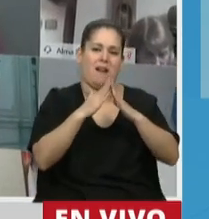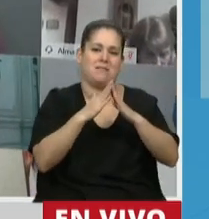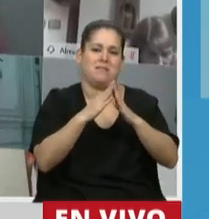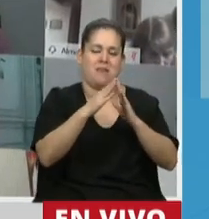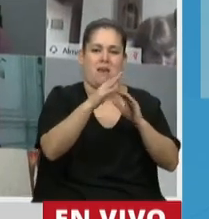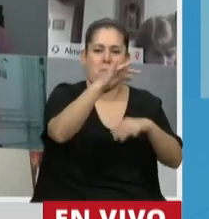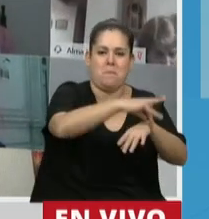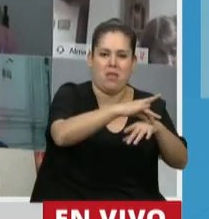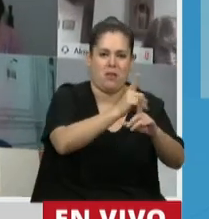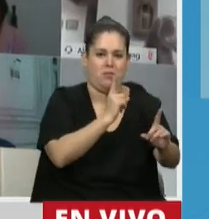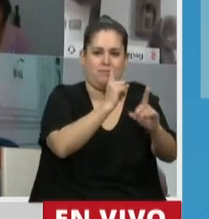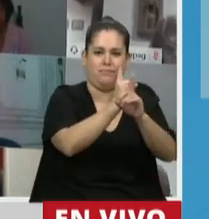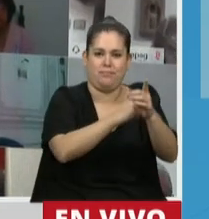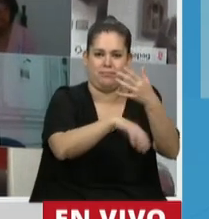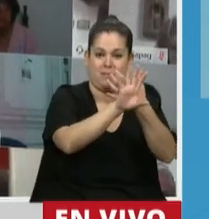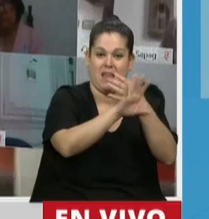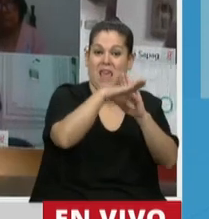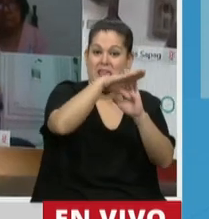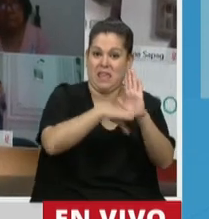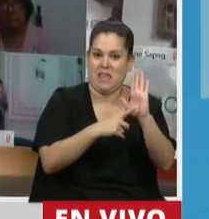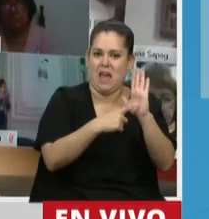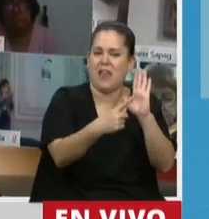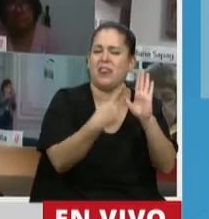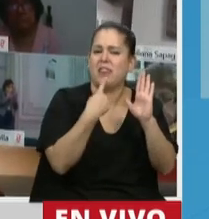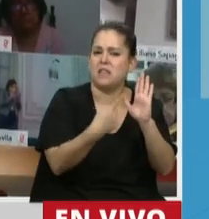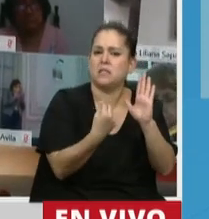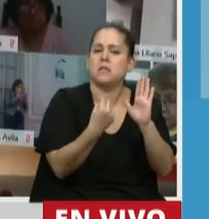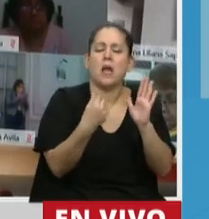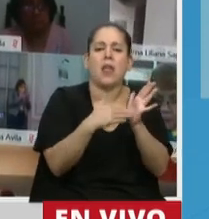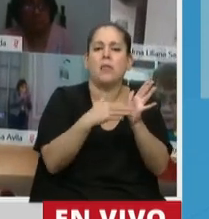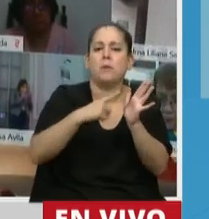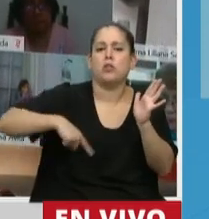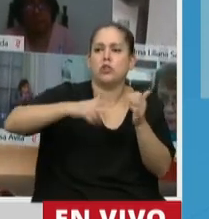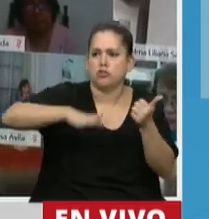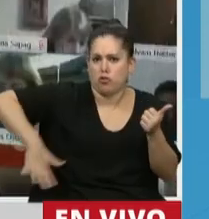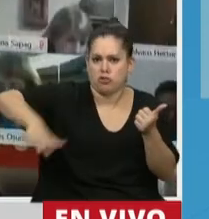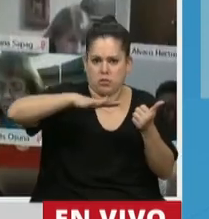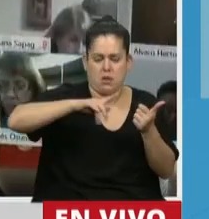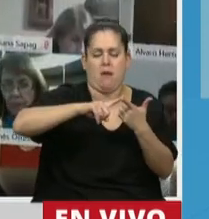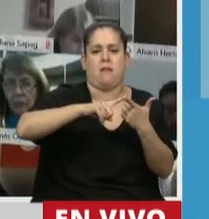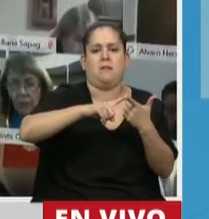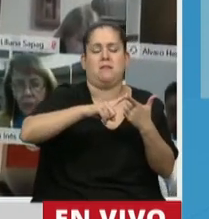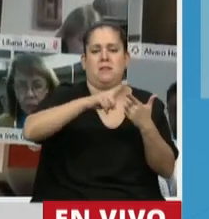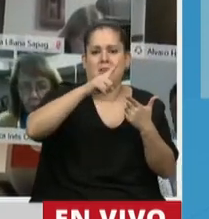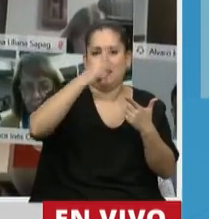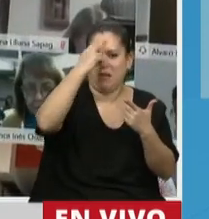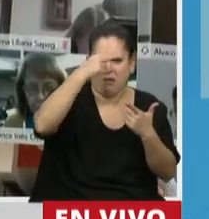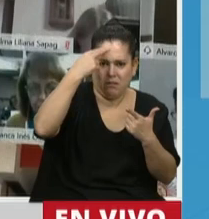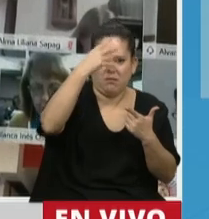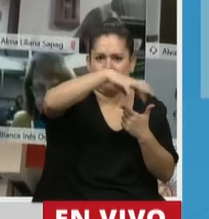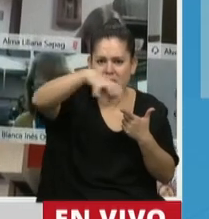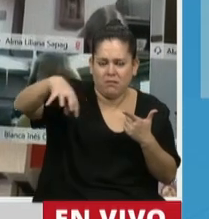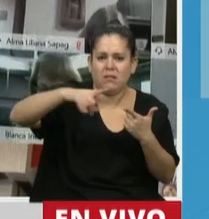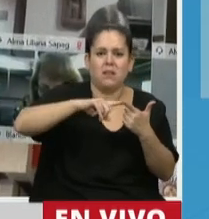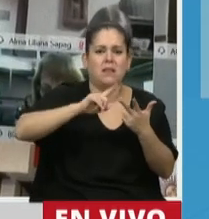teniendo en cuenta, decía la guía, su dimensión social, sanitaria y asistencial. En segundo